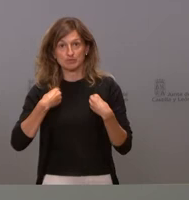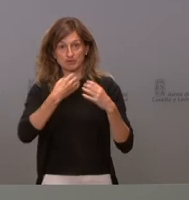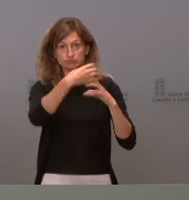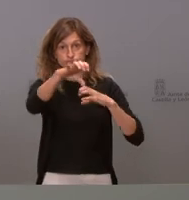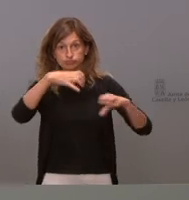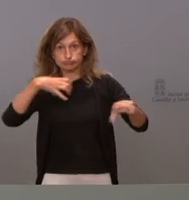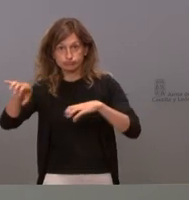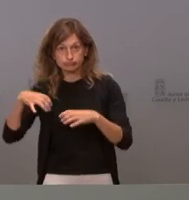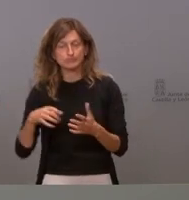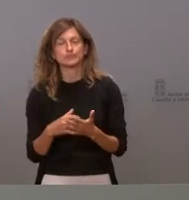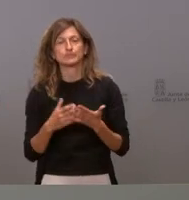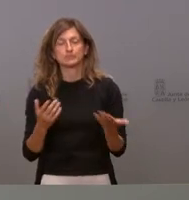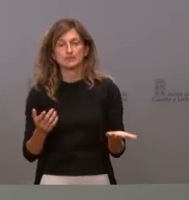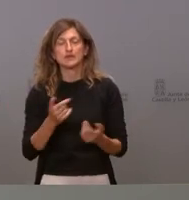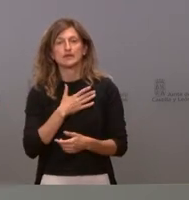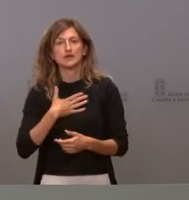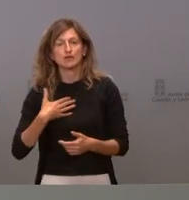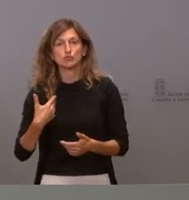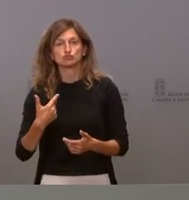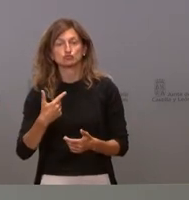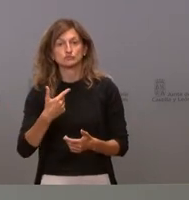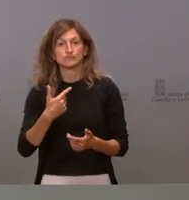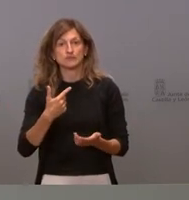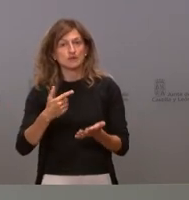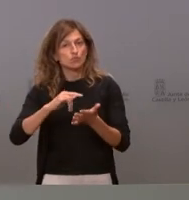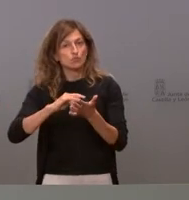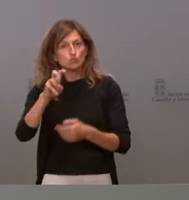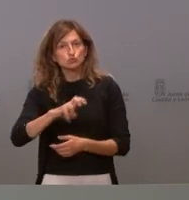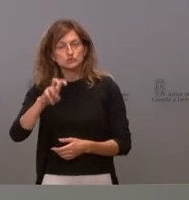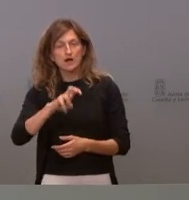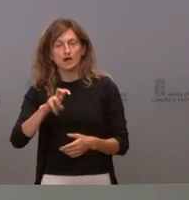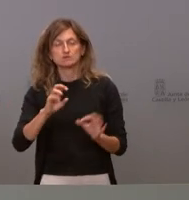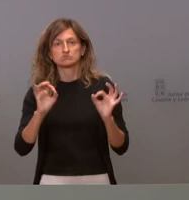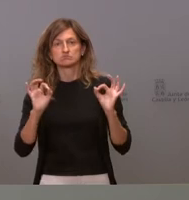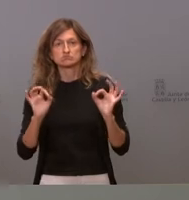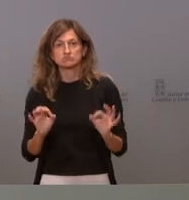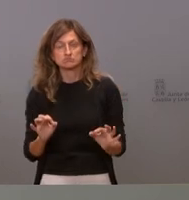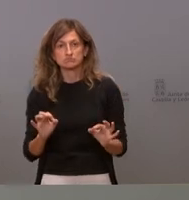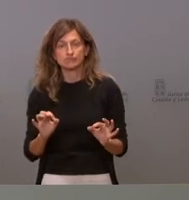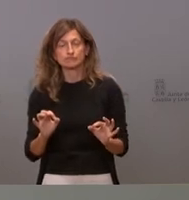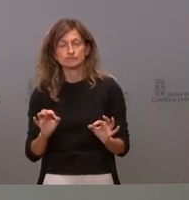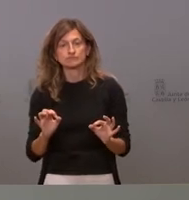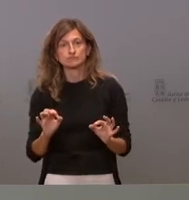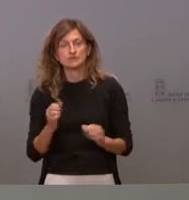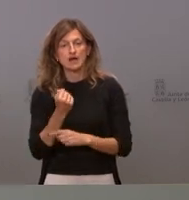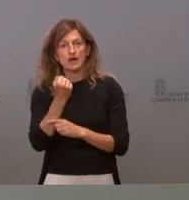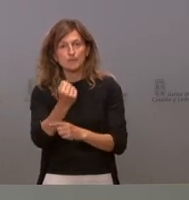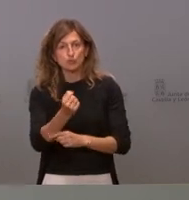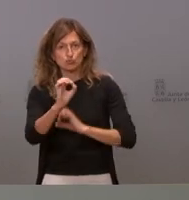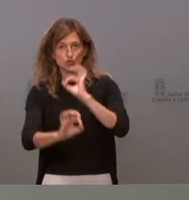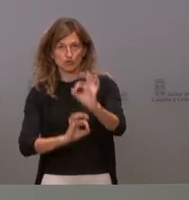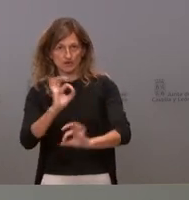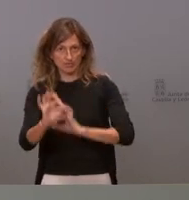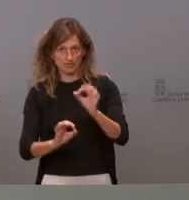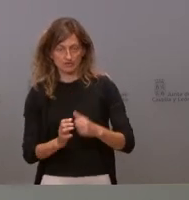hace querer que haya dispositivos que sean que de alguna manera refuercen la organización es